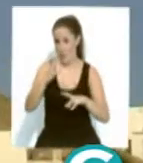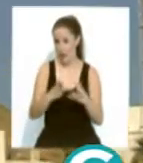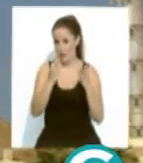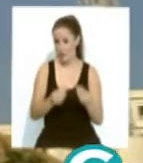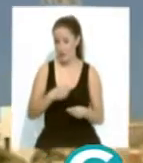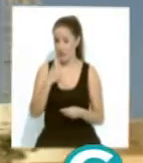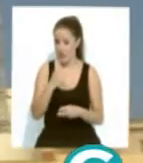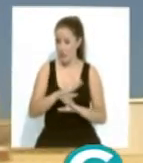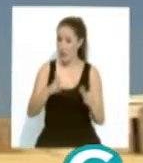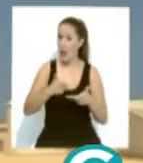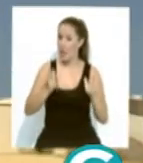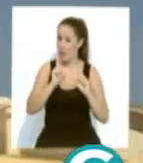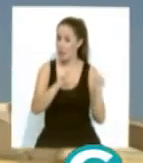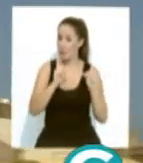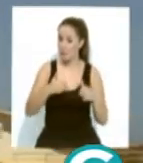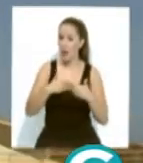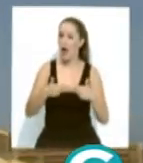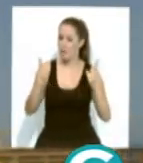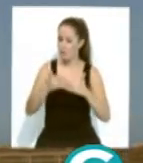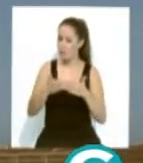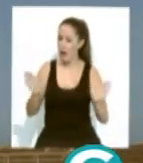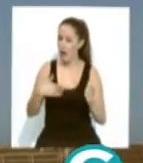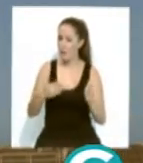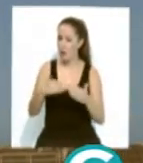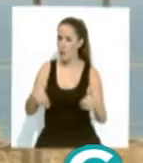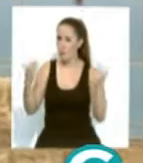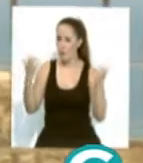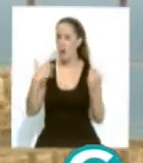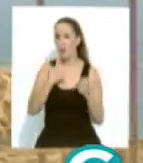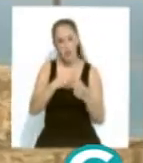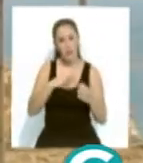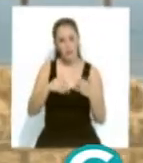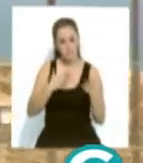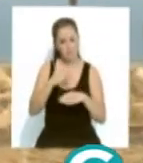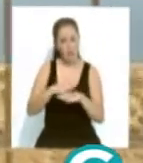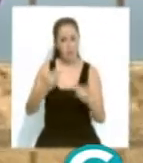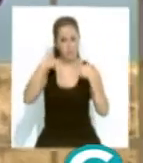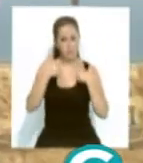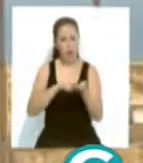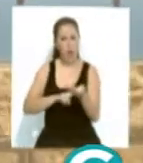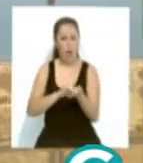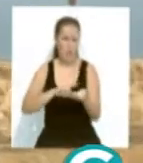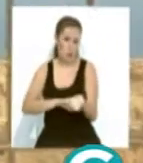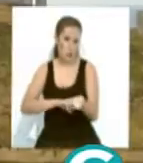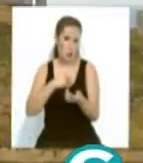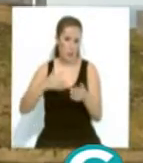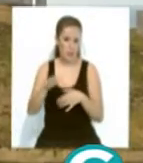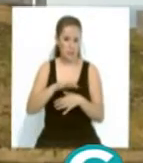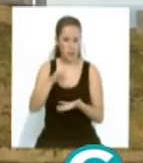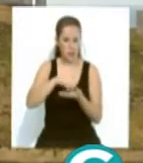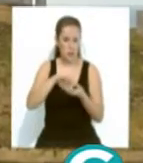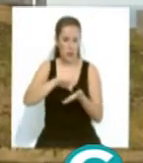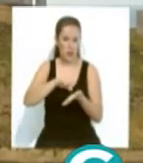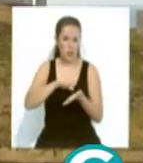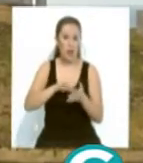que requiere y esté en buenas condiciones abierto al público, volverán a mostrar su disposición a hacerse cargo de la gestión de este espacio emblemático en la ciudad.